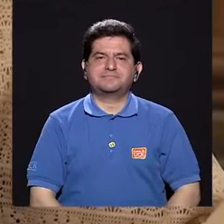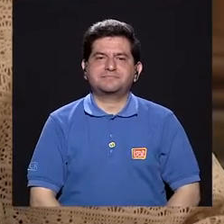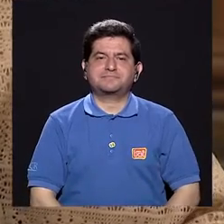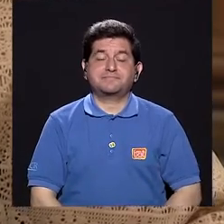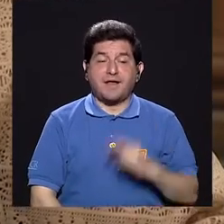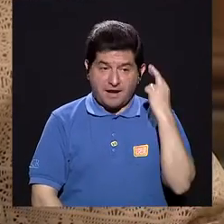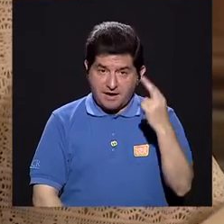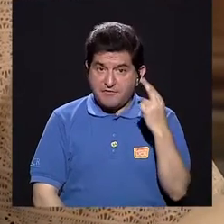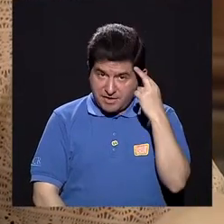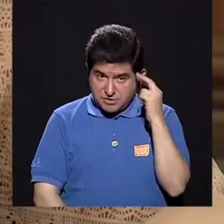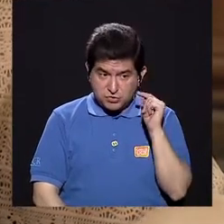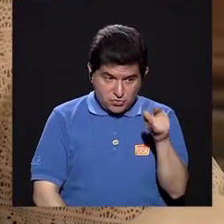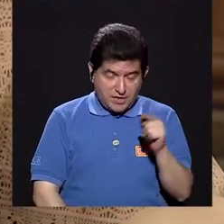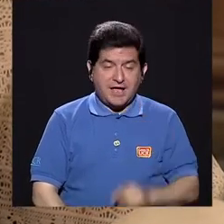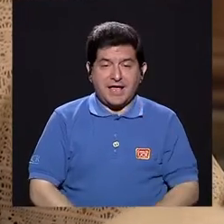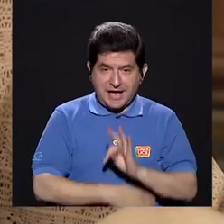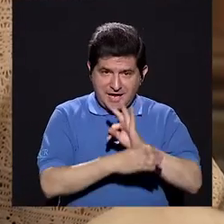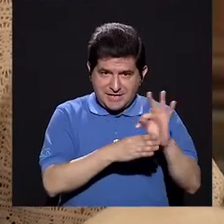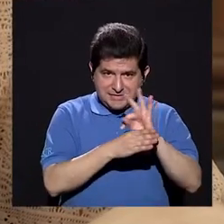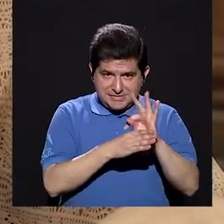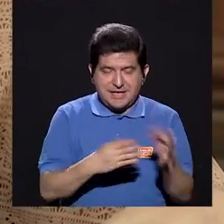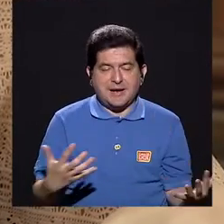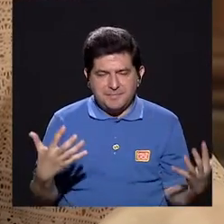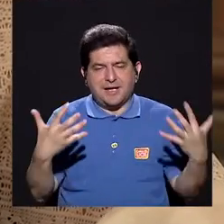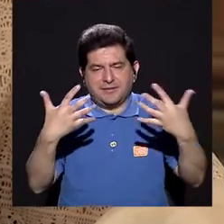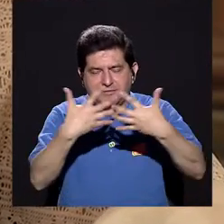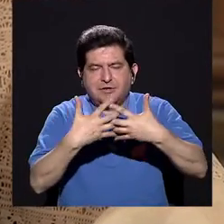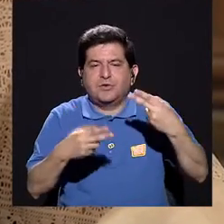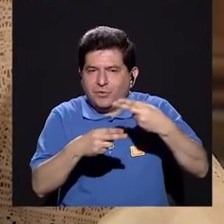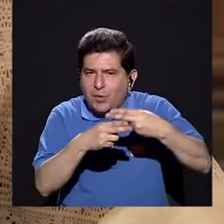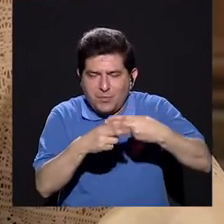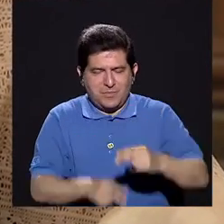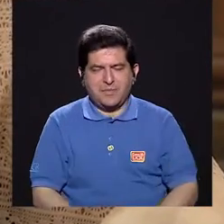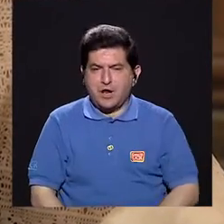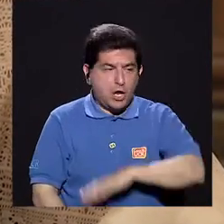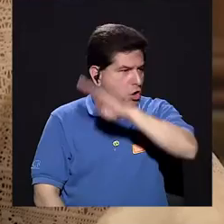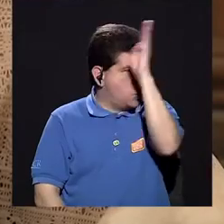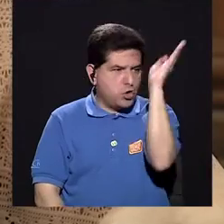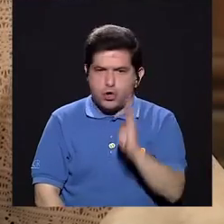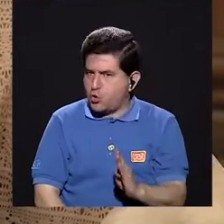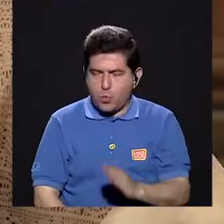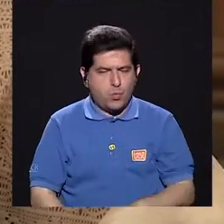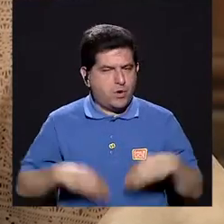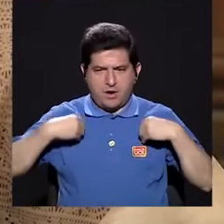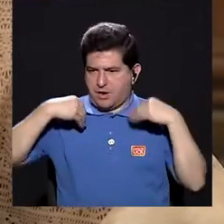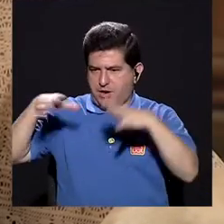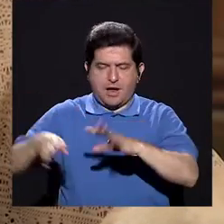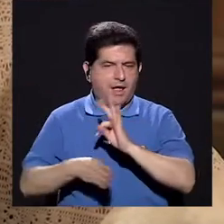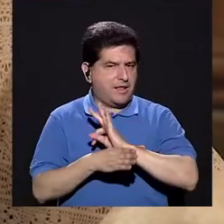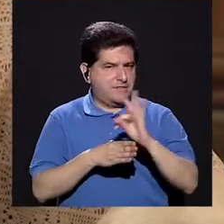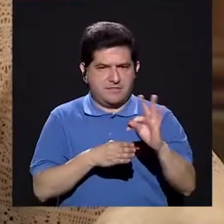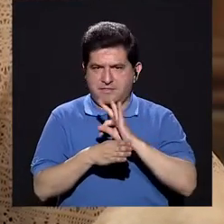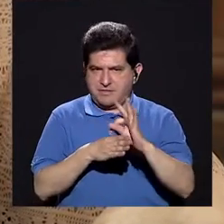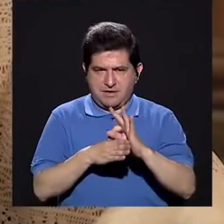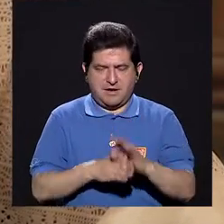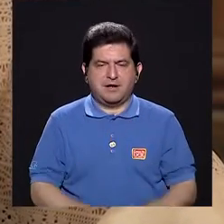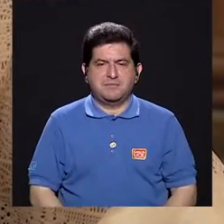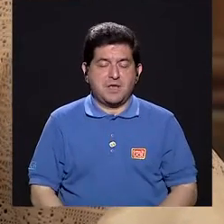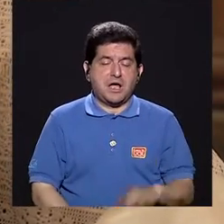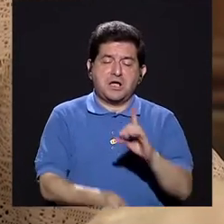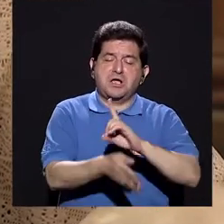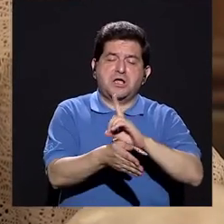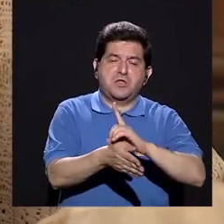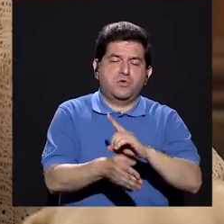Por eso se llaman terapias precisamente complementarias. Nunca, nunca debe de abandonarse la terapia que da